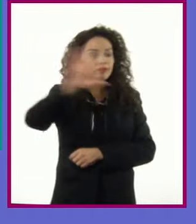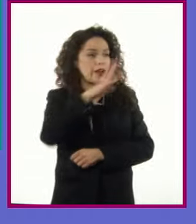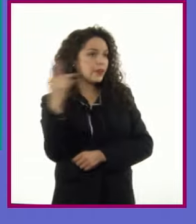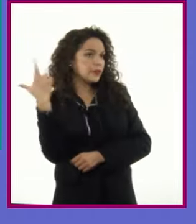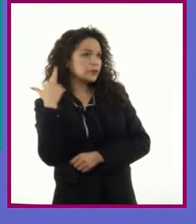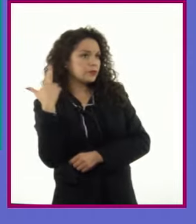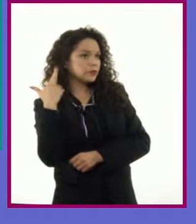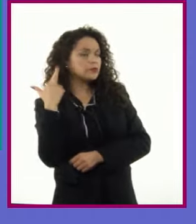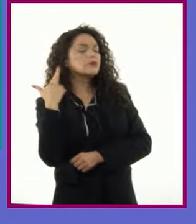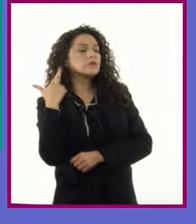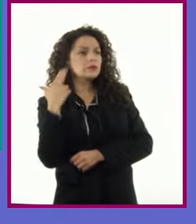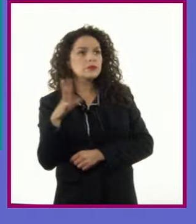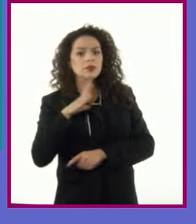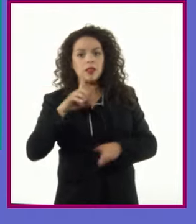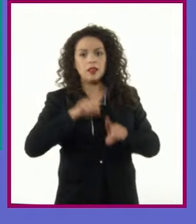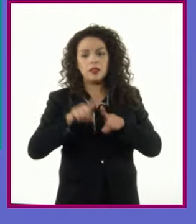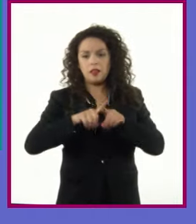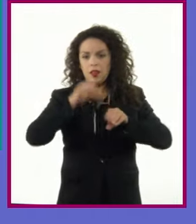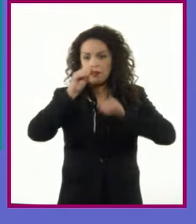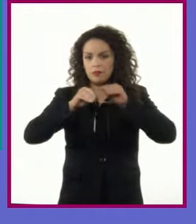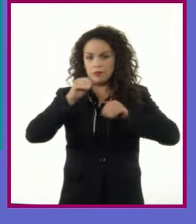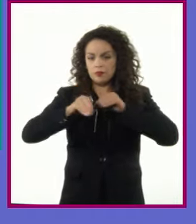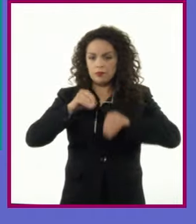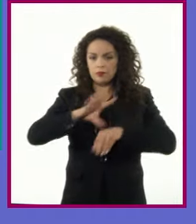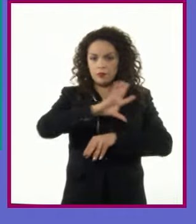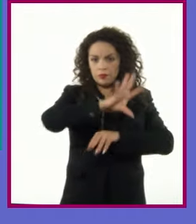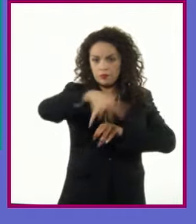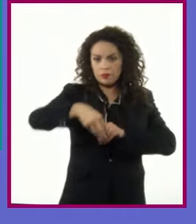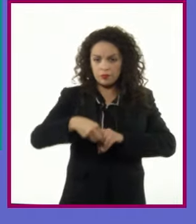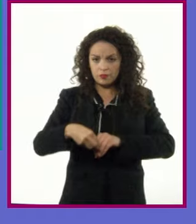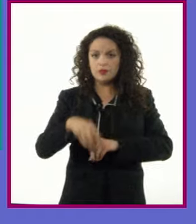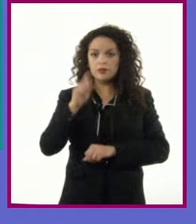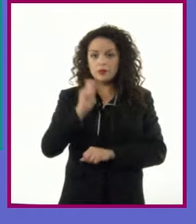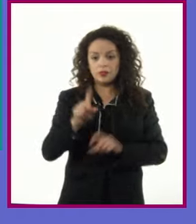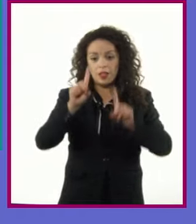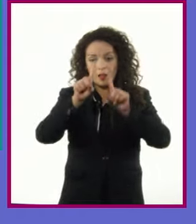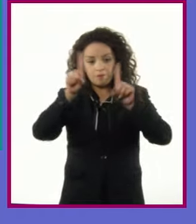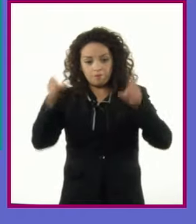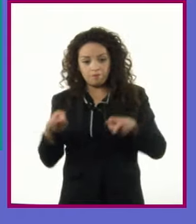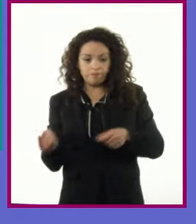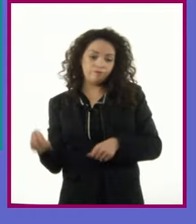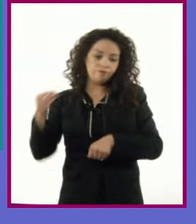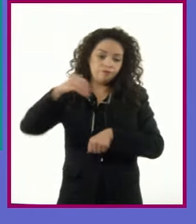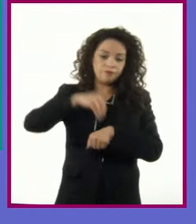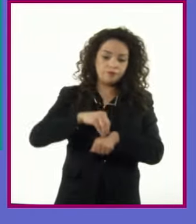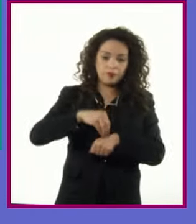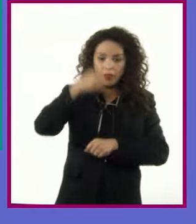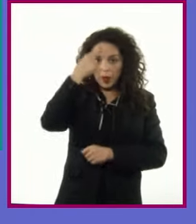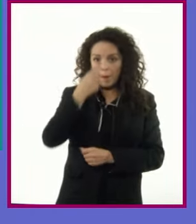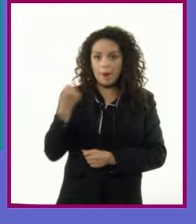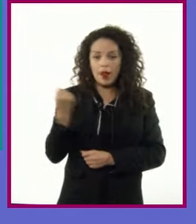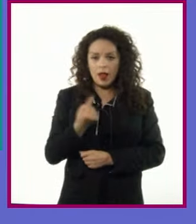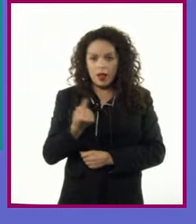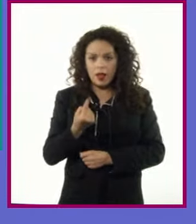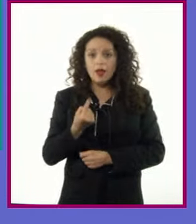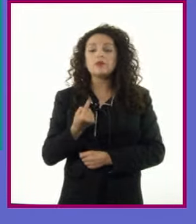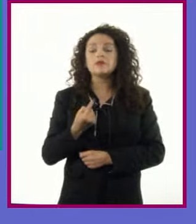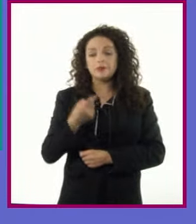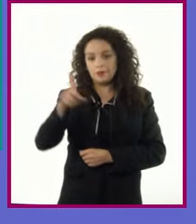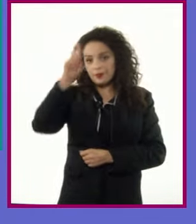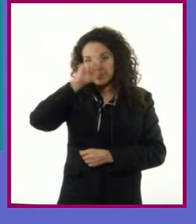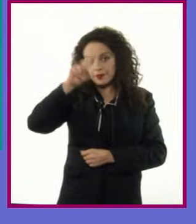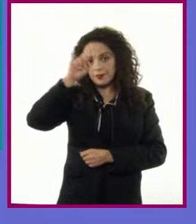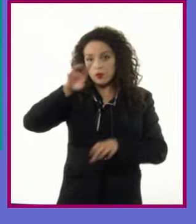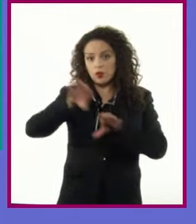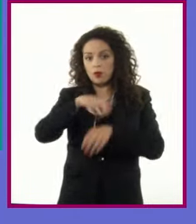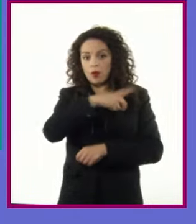serie de acotaciones generalmente añadidas dentro de los paréntesis Orientadas a orientar las actitudes de